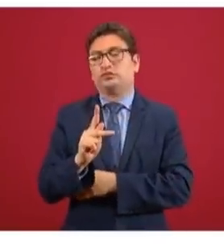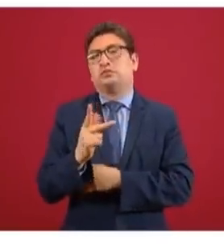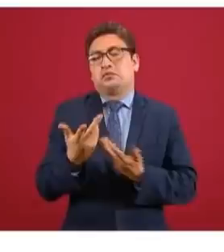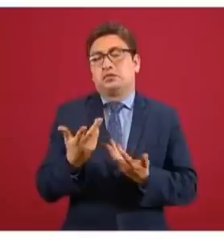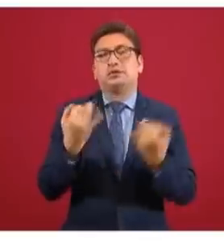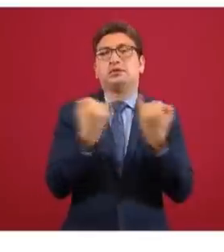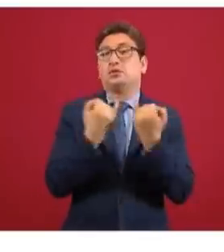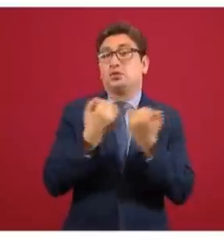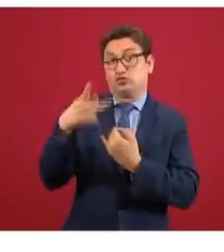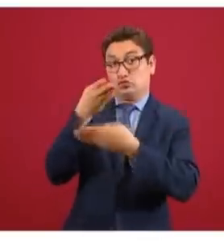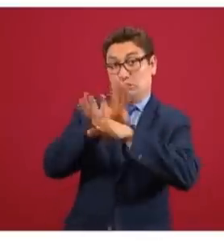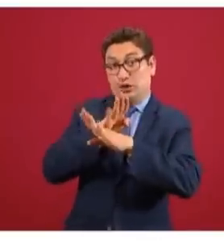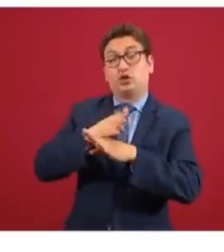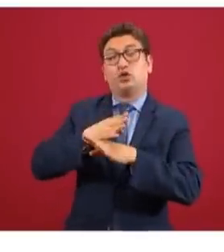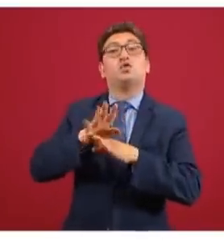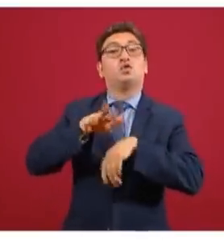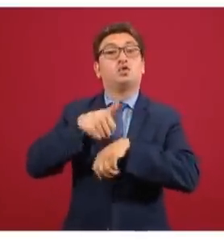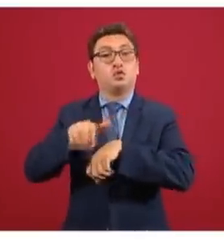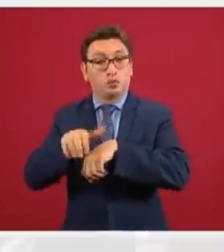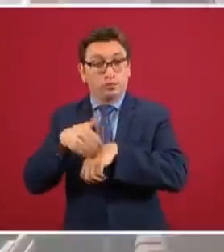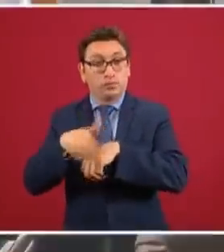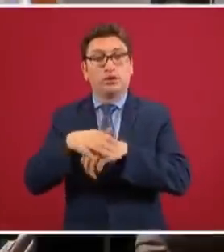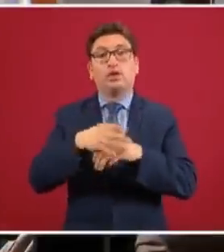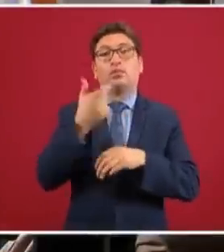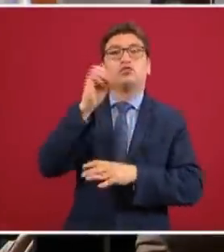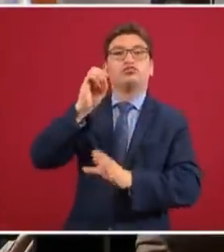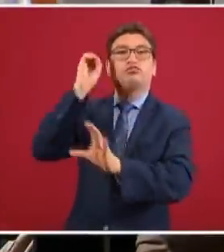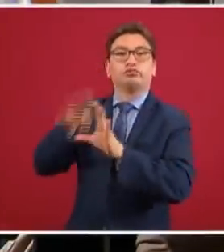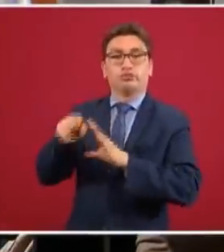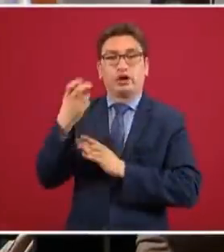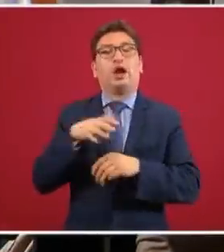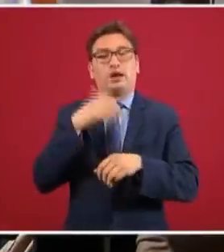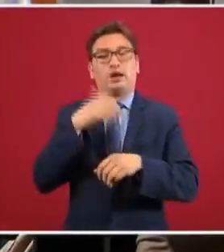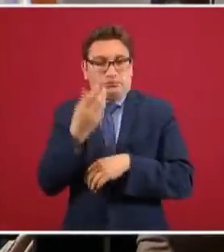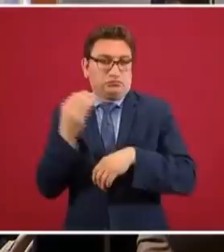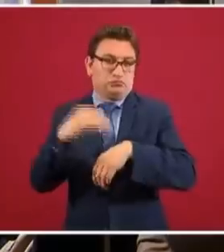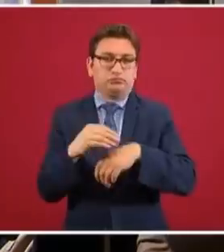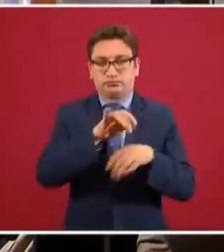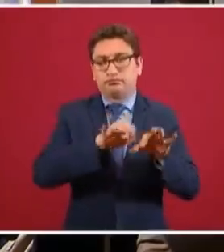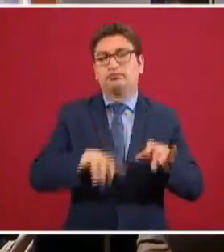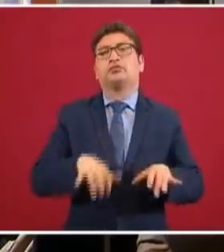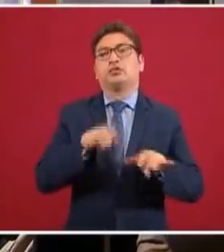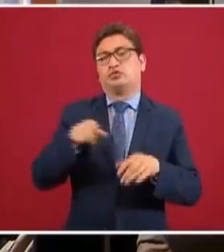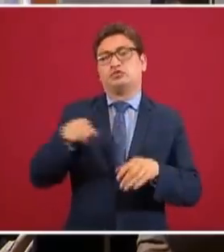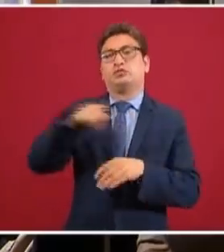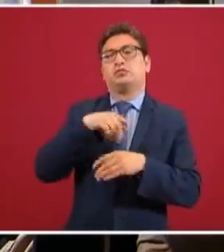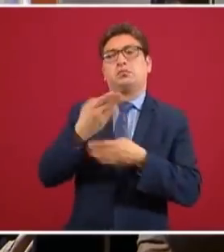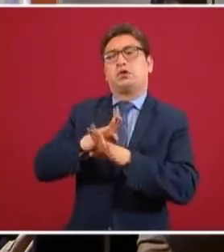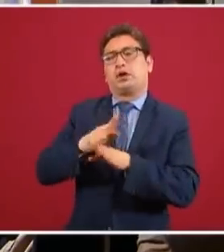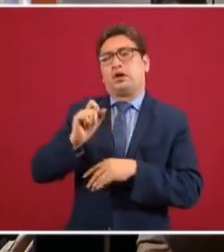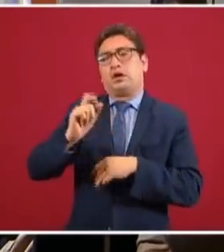si tienen una cuenta bancaria en la que quisieran recibir el crédito, es decir, si tienen una cuenta bancaria comercial que digan